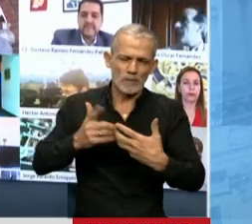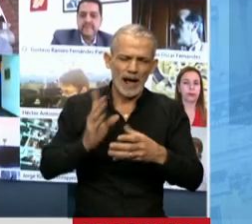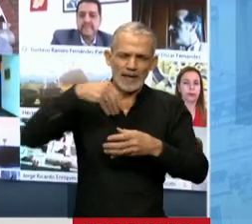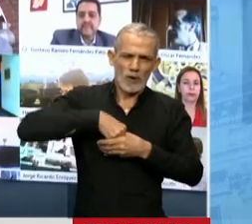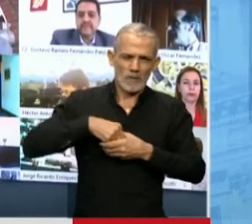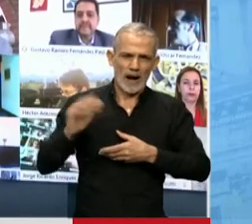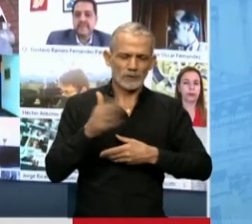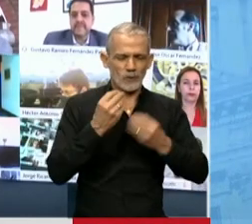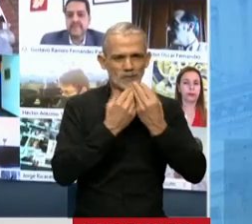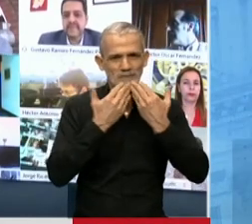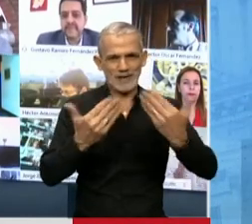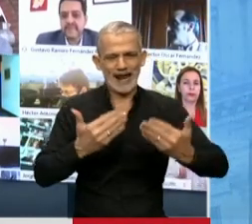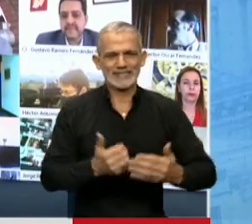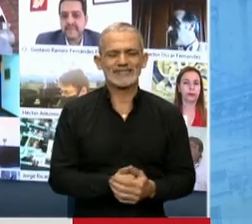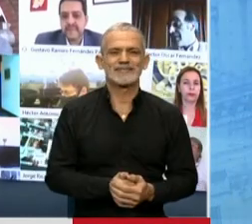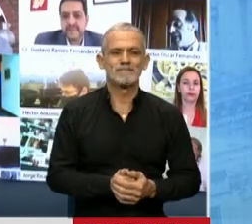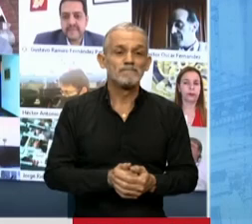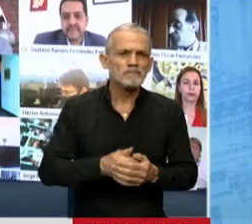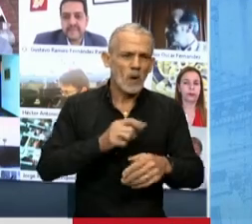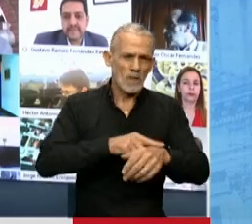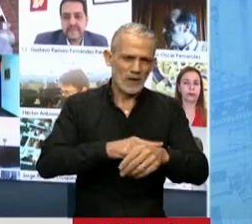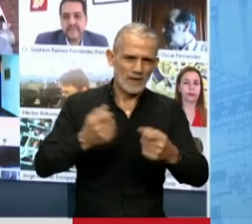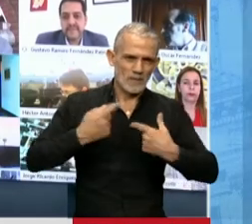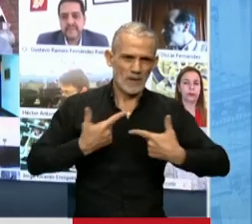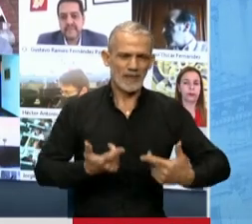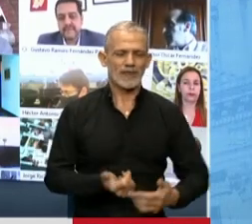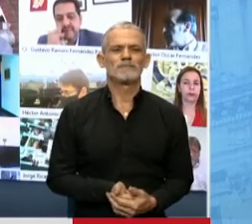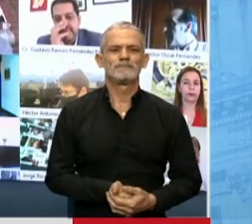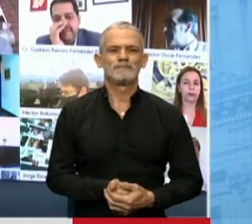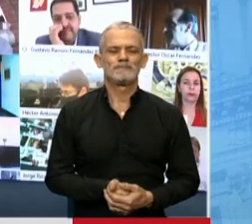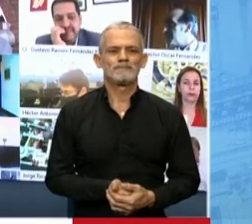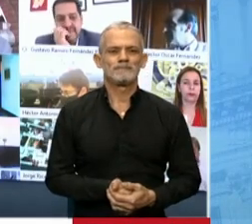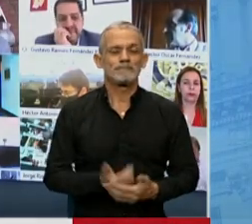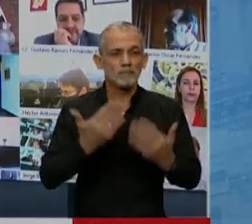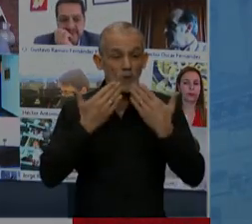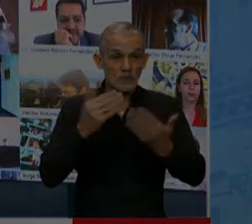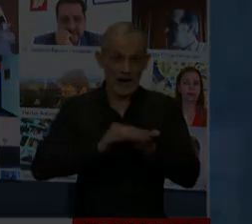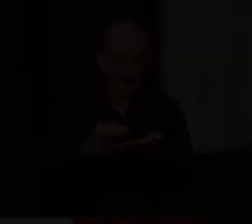incorporemos. Muchas gracias, señor Presidente, por el tiempo que me ha dado. Por favor, diputada, muchas gracias a usted.